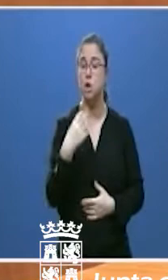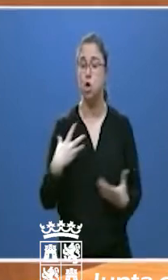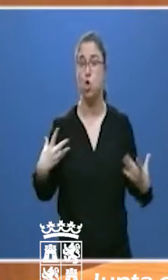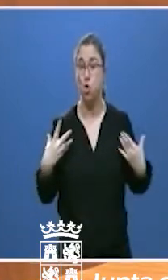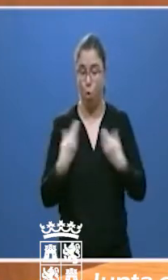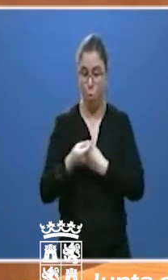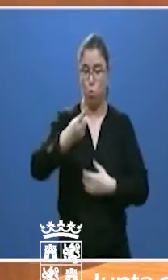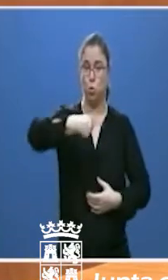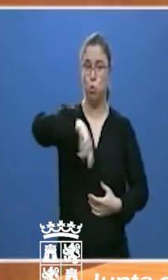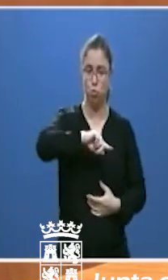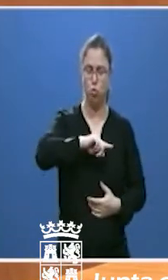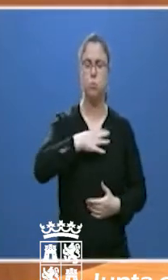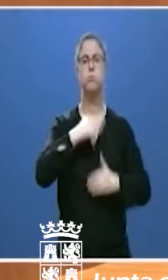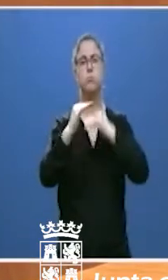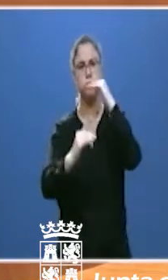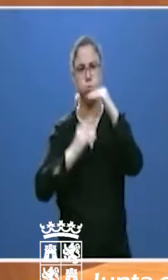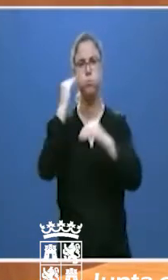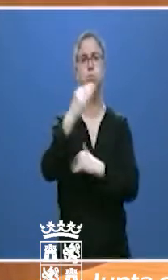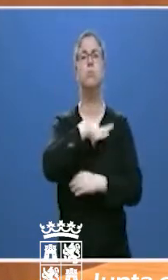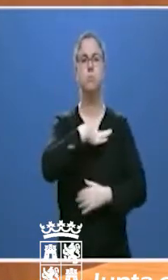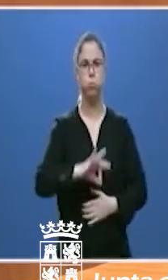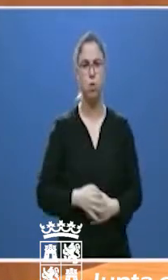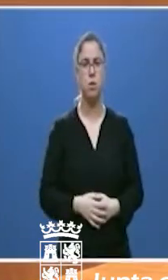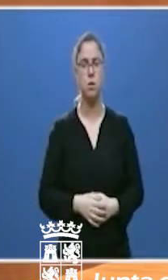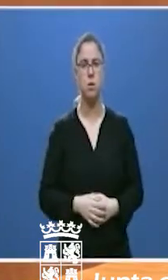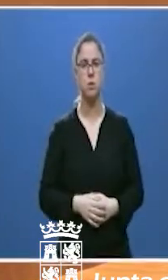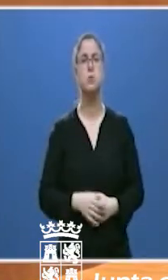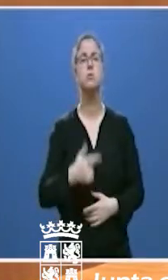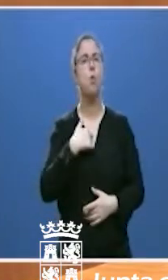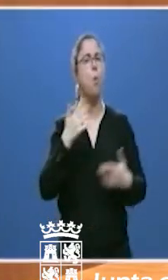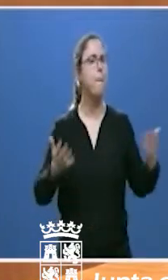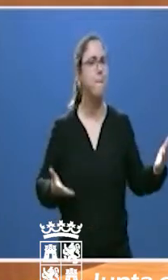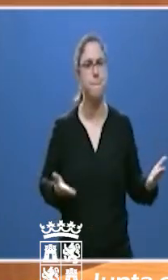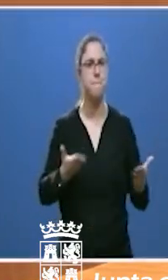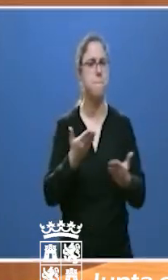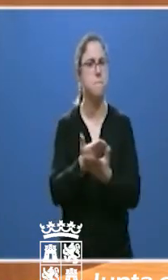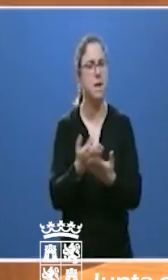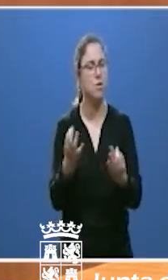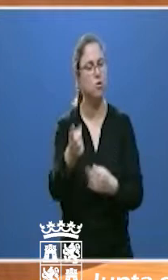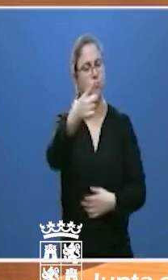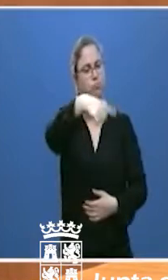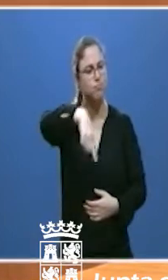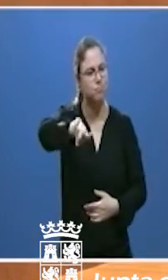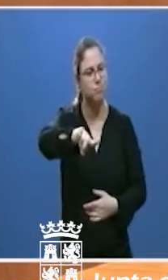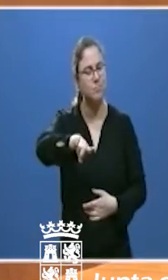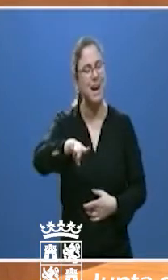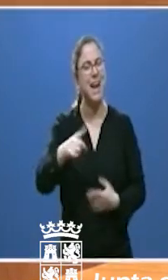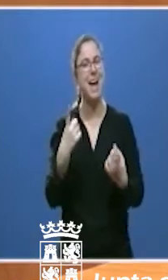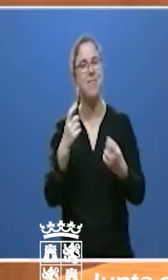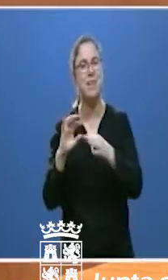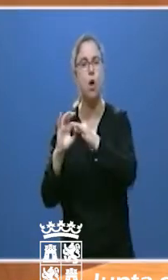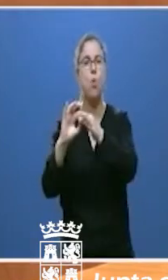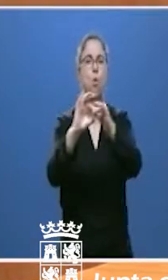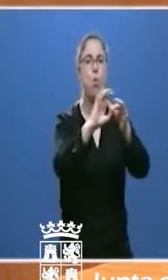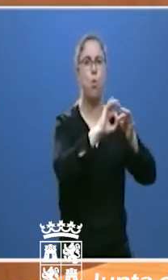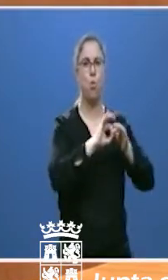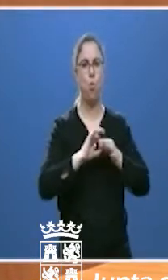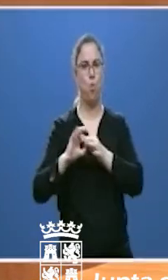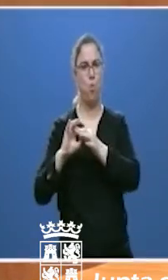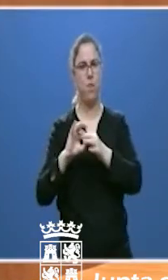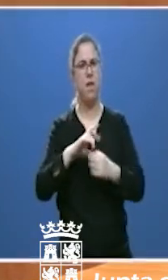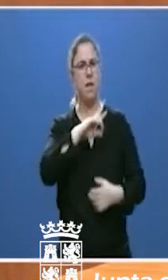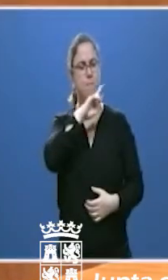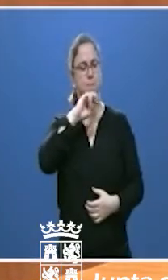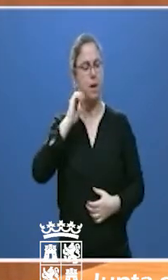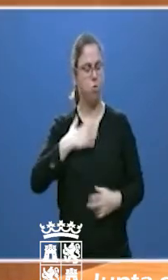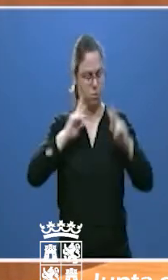vamos a superar esta crisis. Apelo para ello al espíritu de unidad, a poner en valor lo